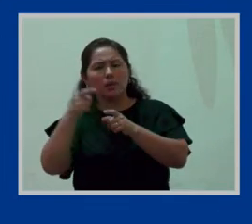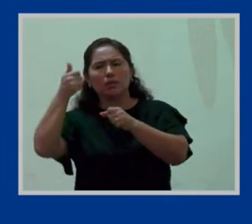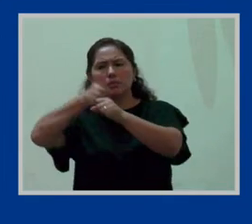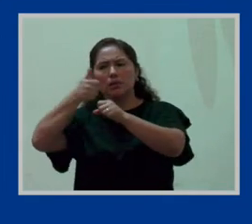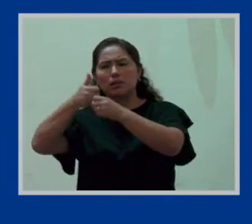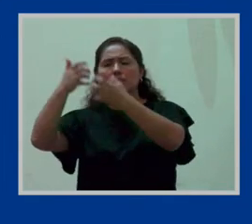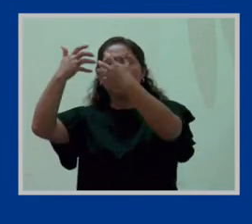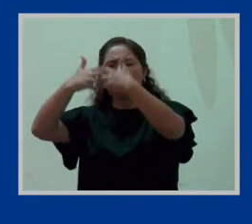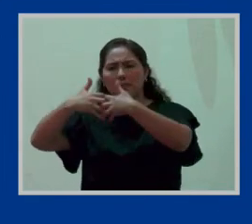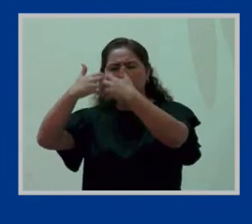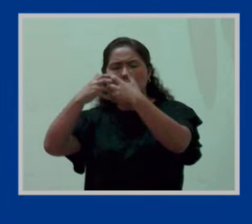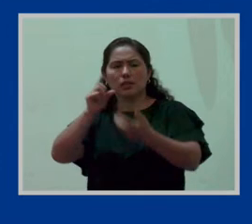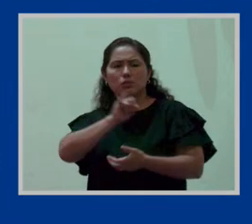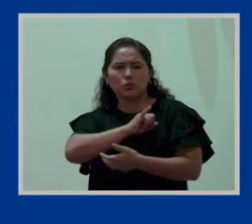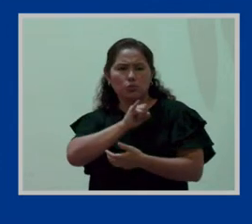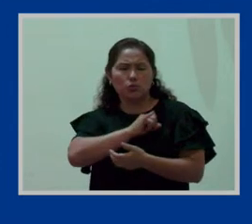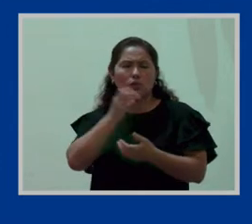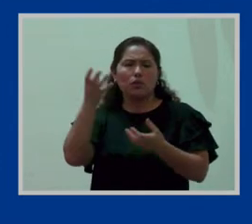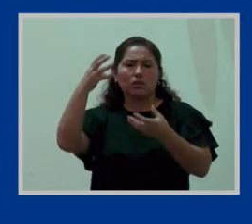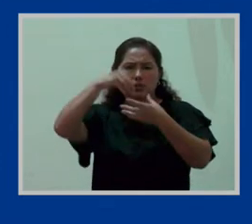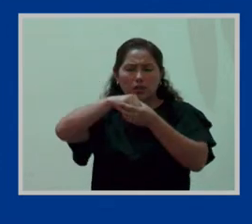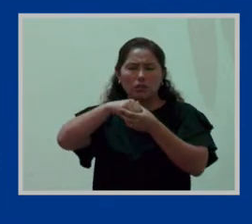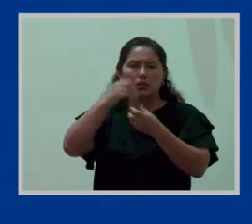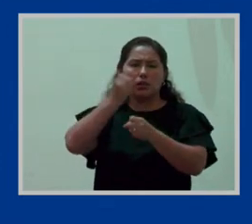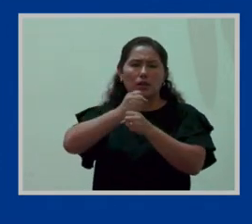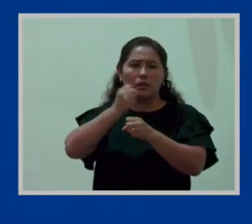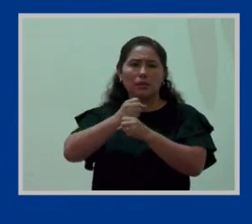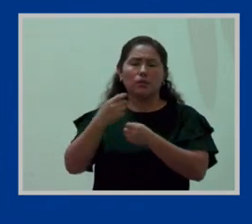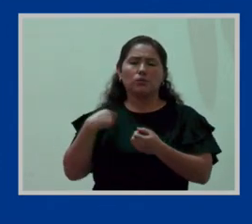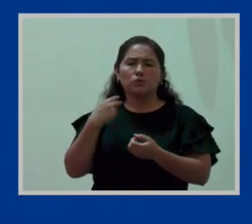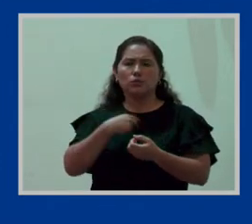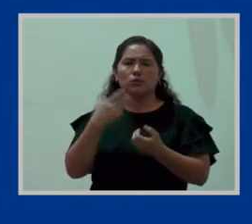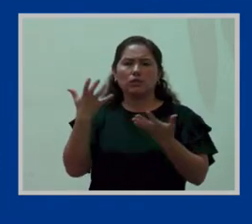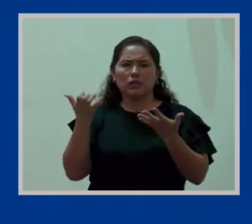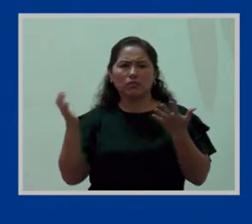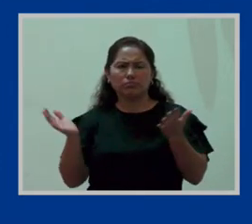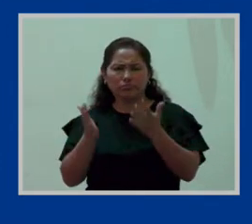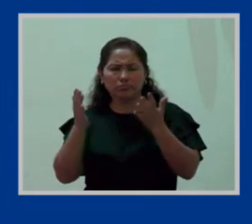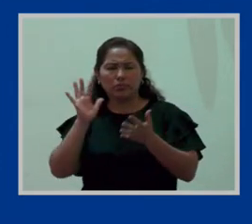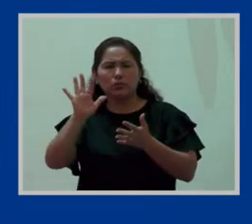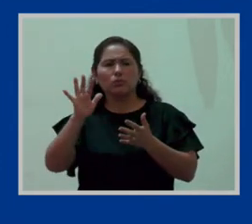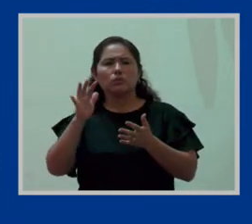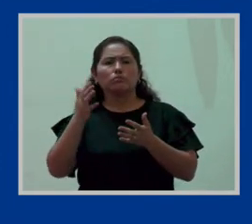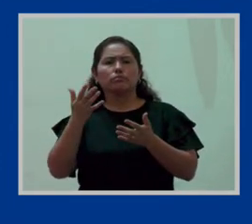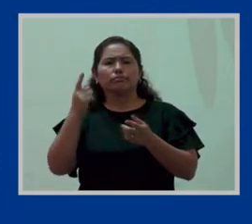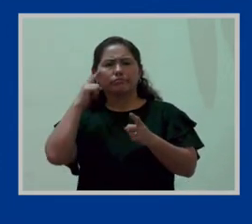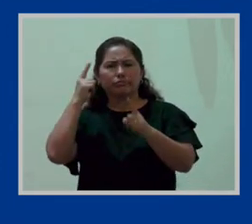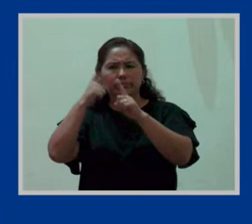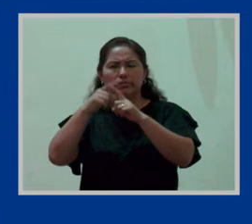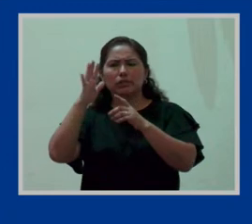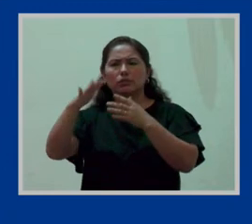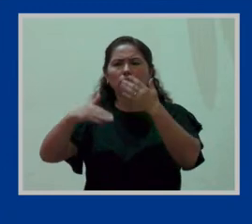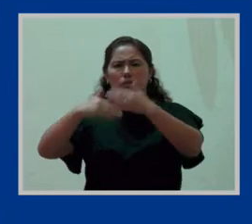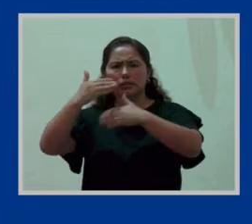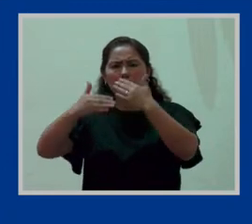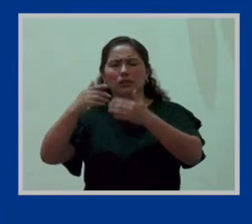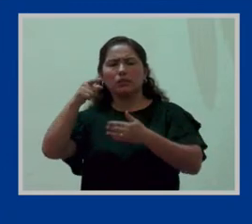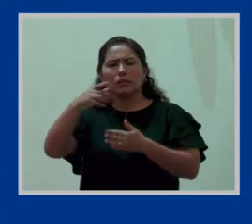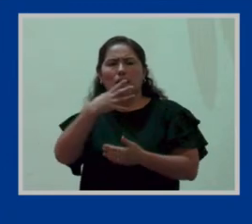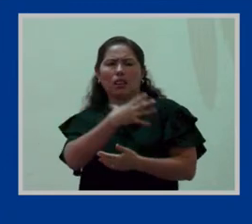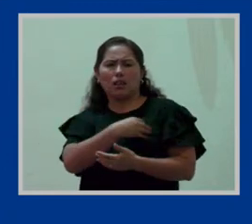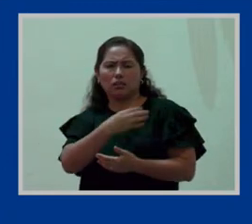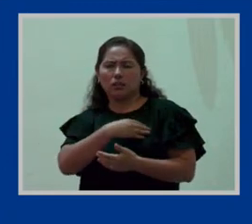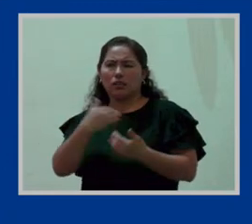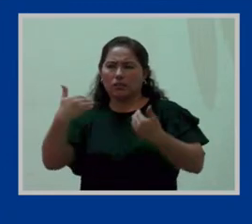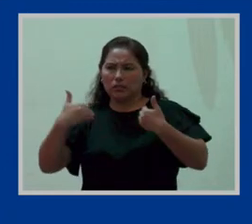instituciones, centros de trabajo, manifestaban sus alternativas y eso se volcó. Ese es el desarrollo que tiene el lactario en nuestro